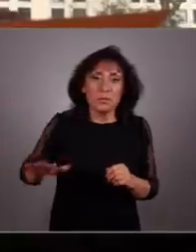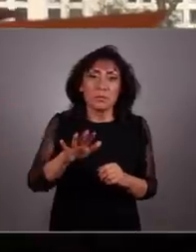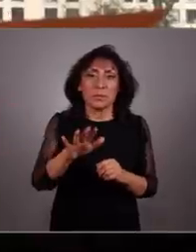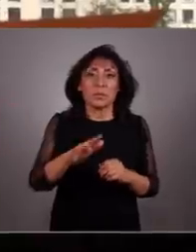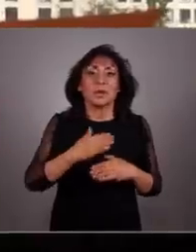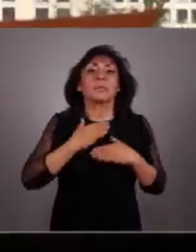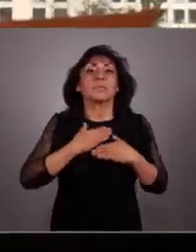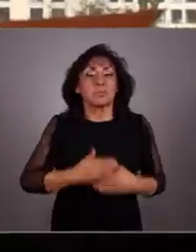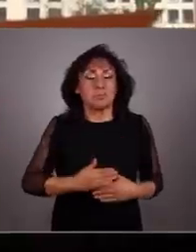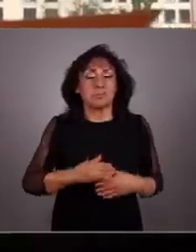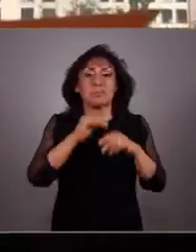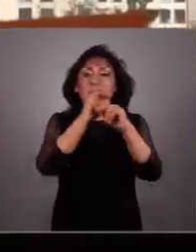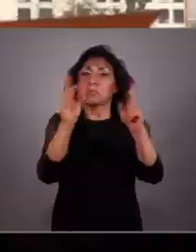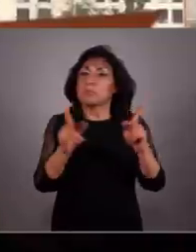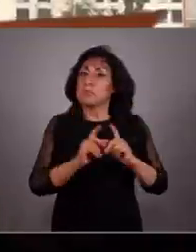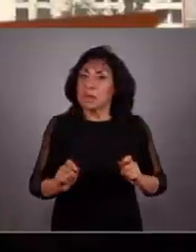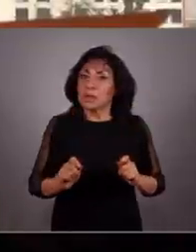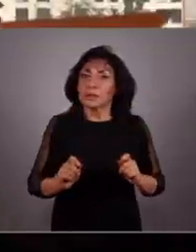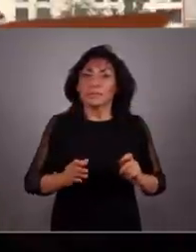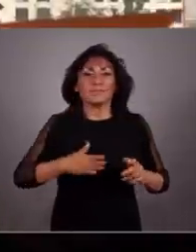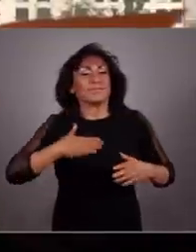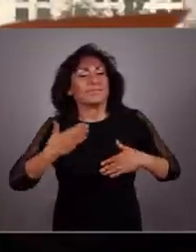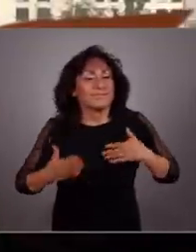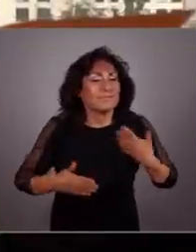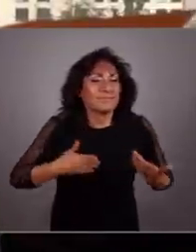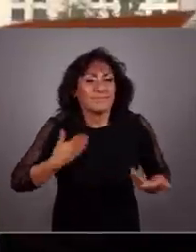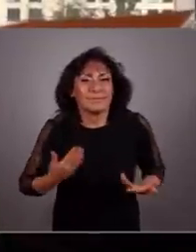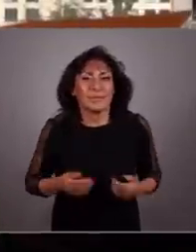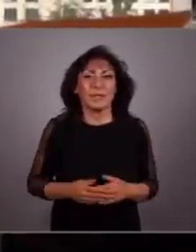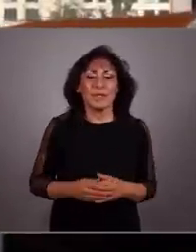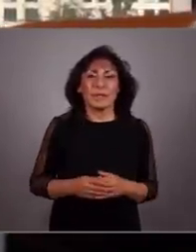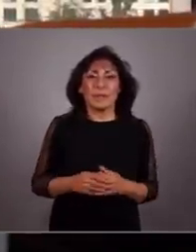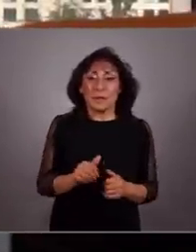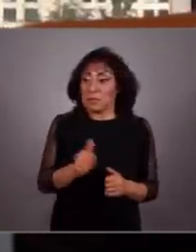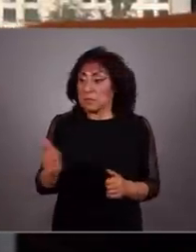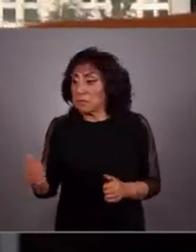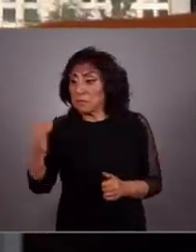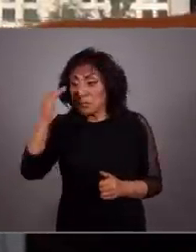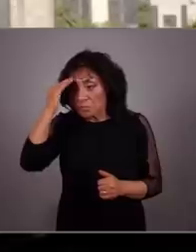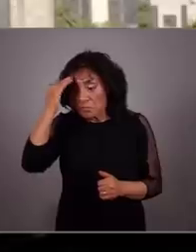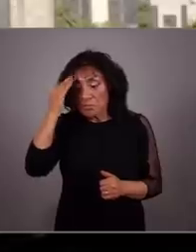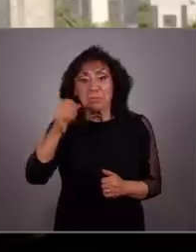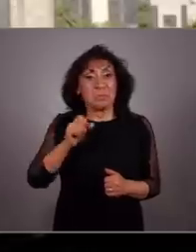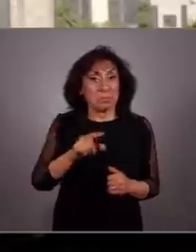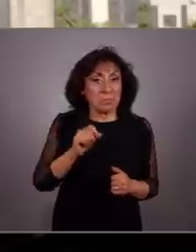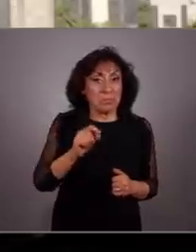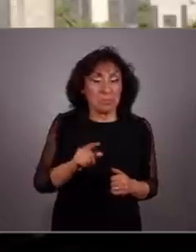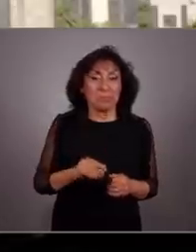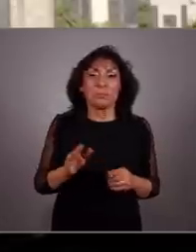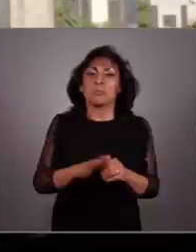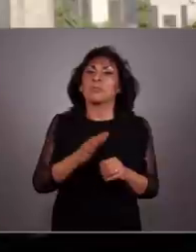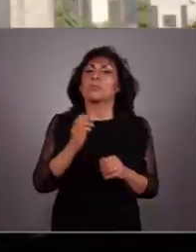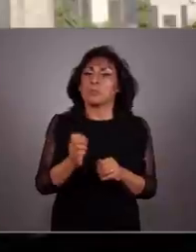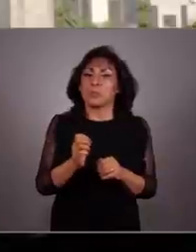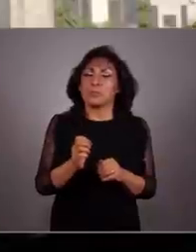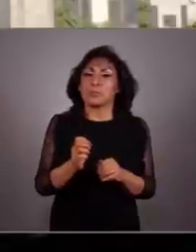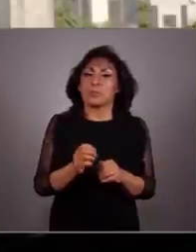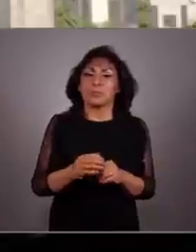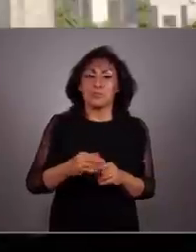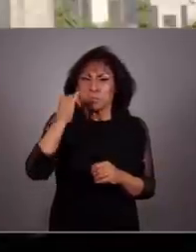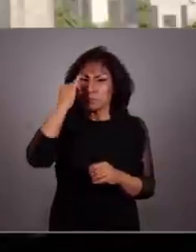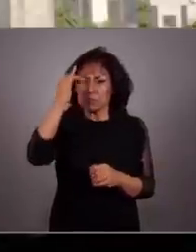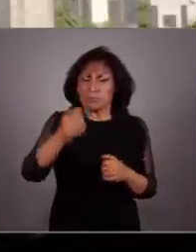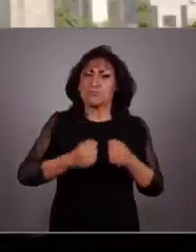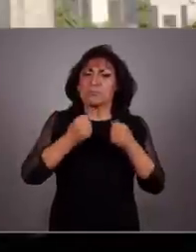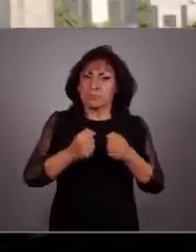Es con justicia y paz. Es con alegría. Es pensando en el otro. Por eso, nuestra convicción